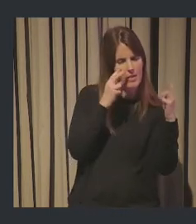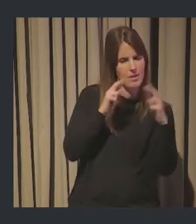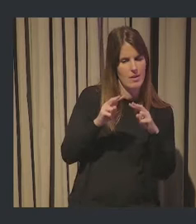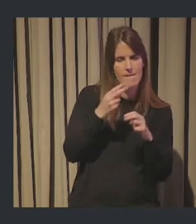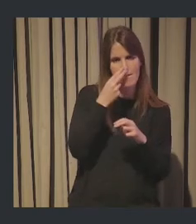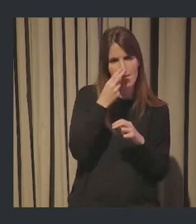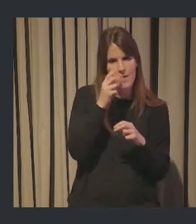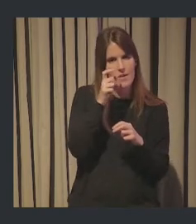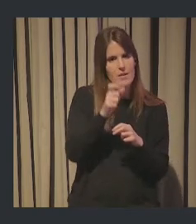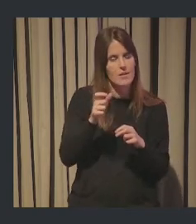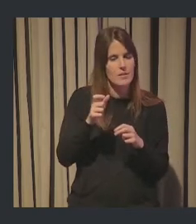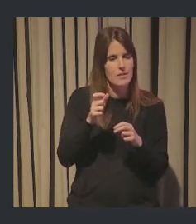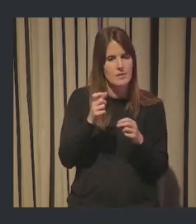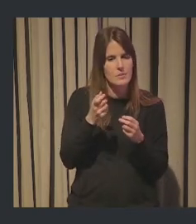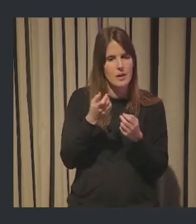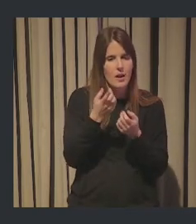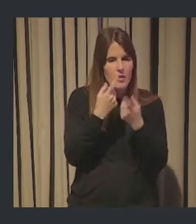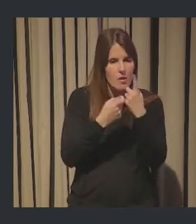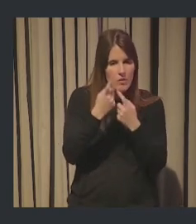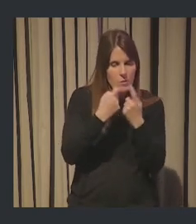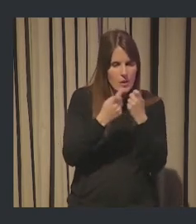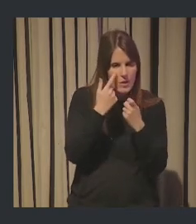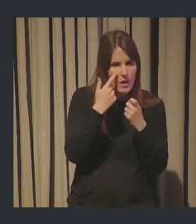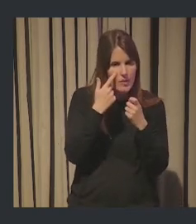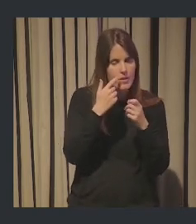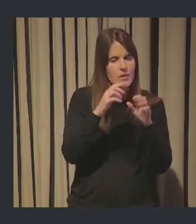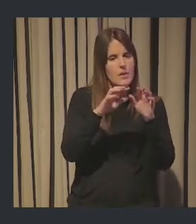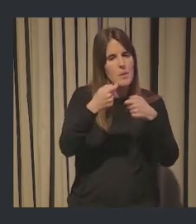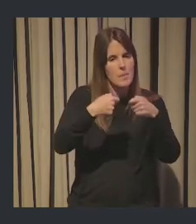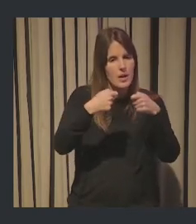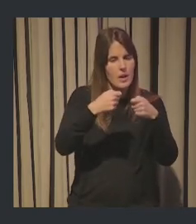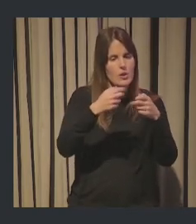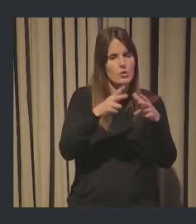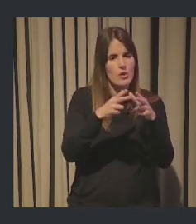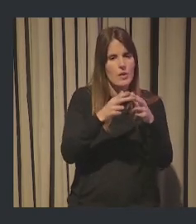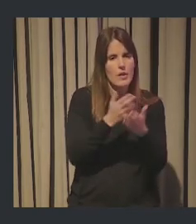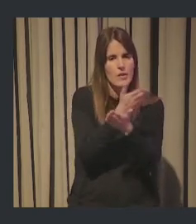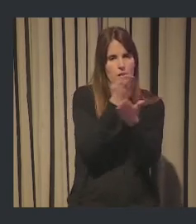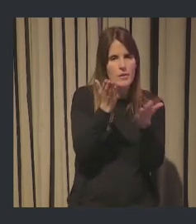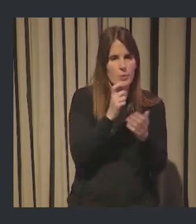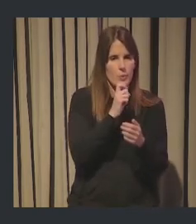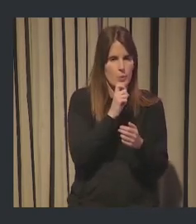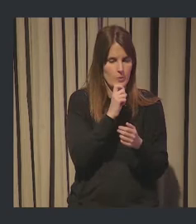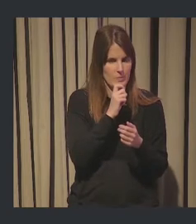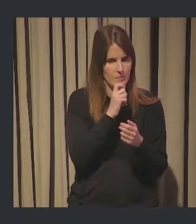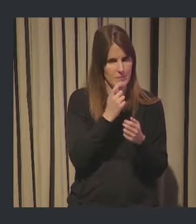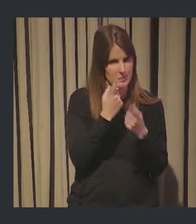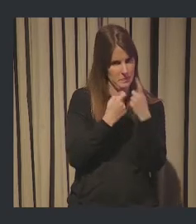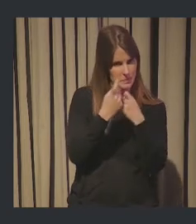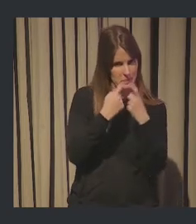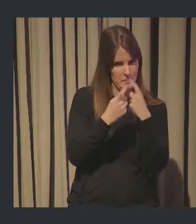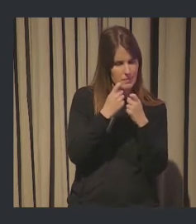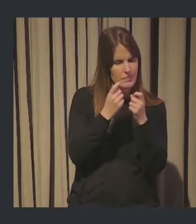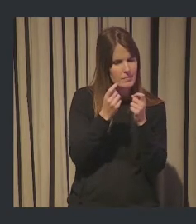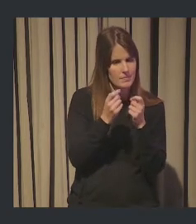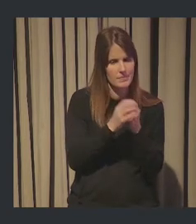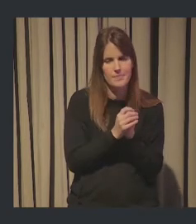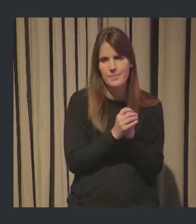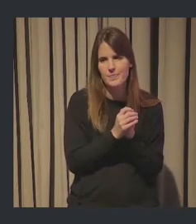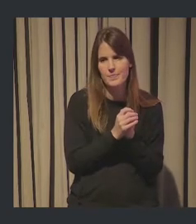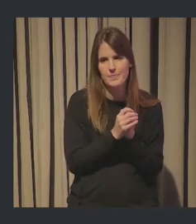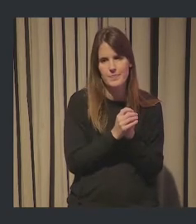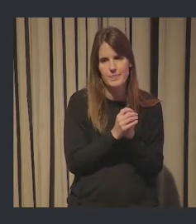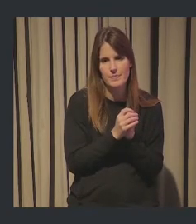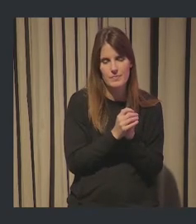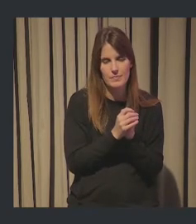de valor a la hora de interpretar qué ocurre en los mercados, qué ocurre en la sociedad y, por tanto, cómo tengo que comportarme. ¿Vale? Pero aquí, bueno, hemos